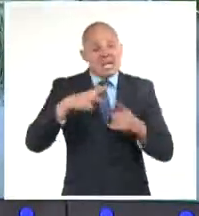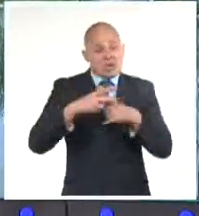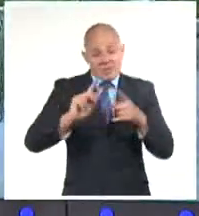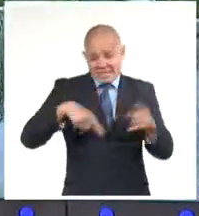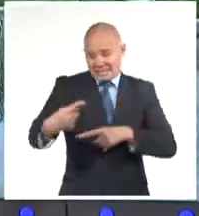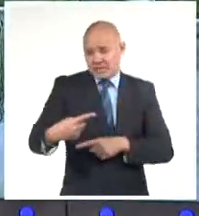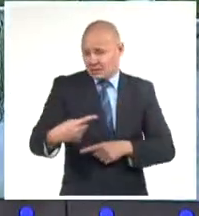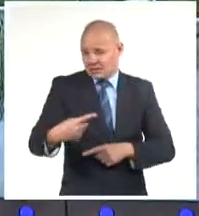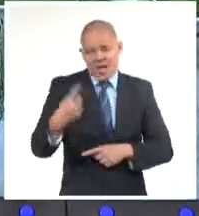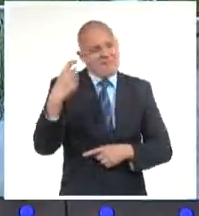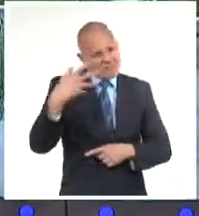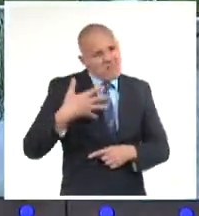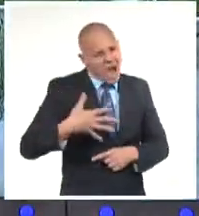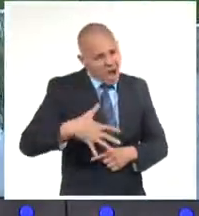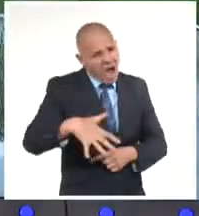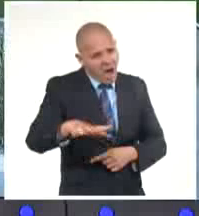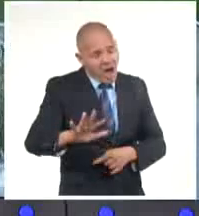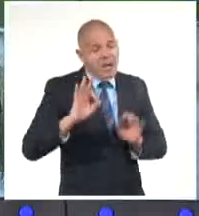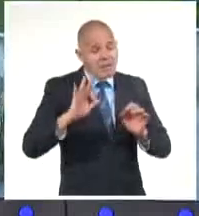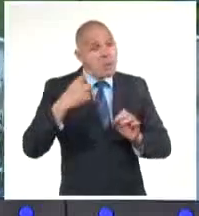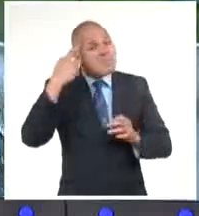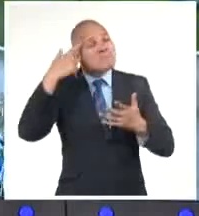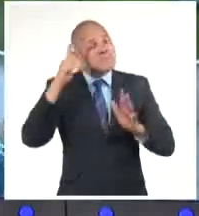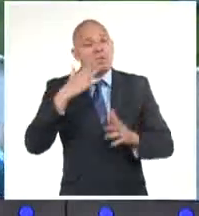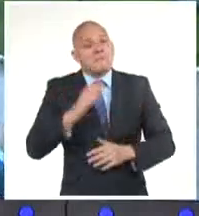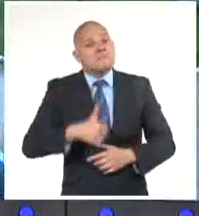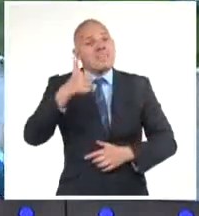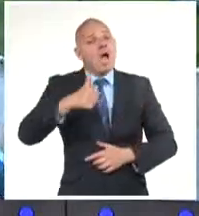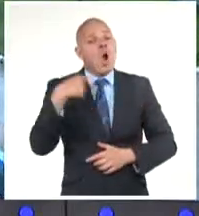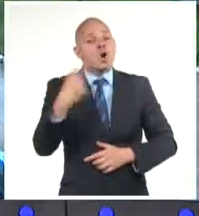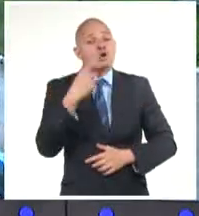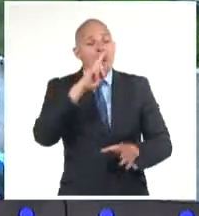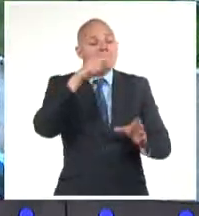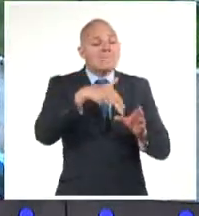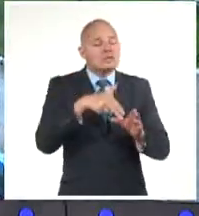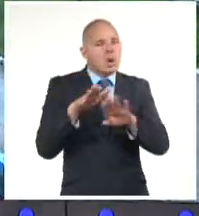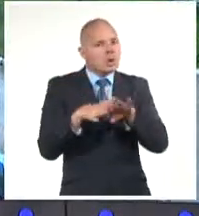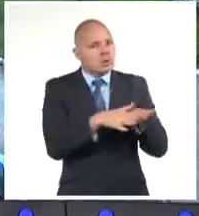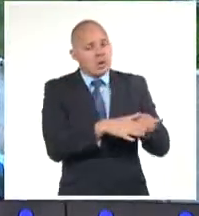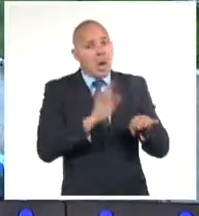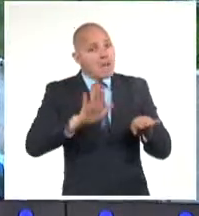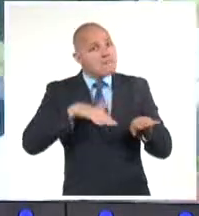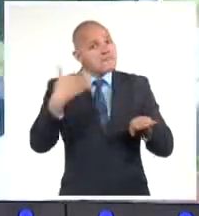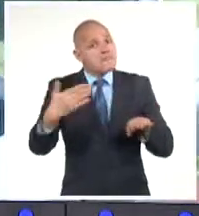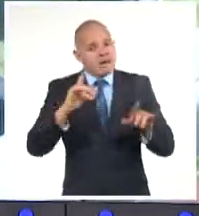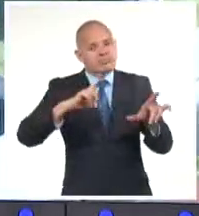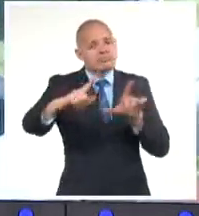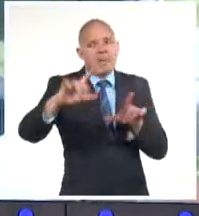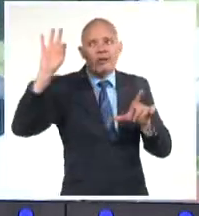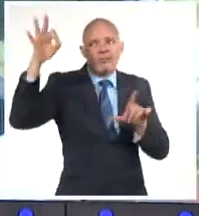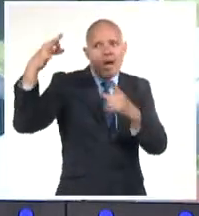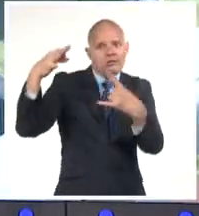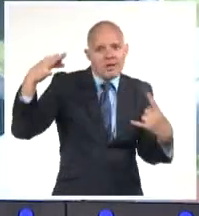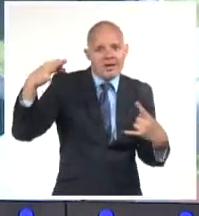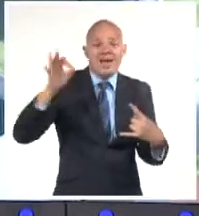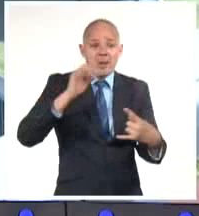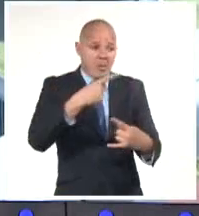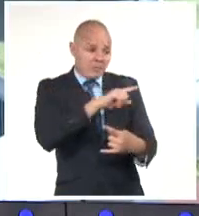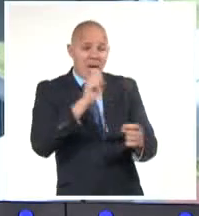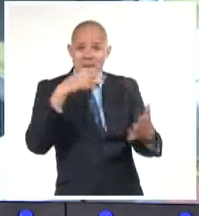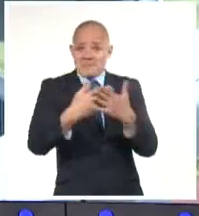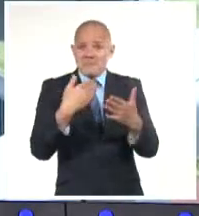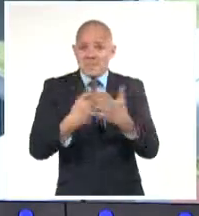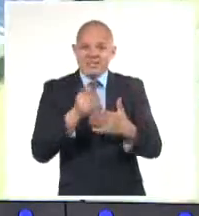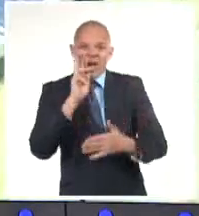apostar en serio por las energías renovables. Yo me alegré mucho, muchísimo, cuando vi los paneles fotovoltaicos en la empresa de